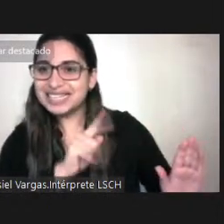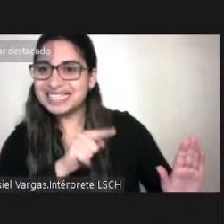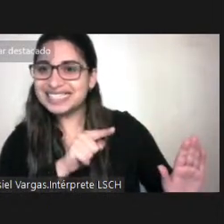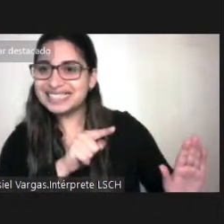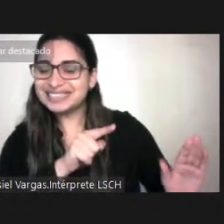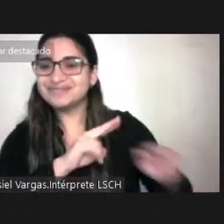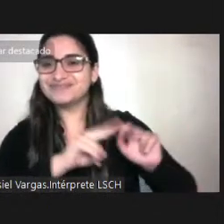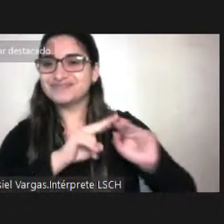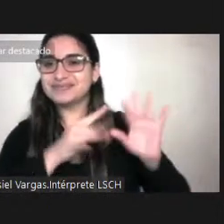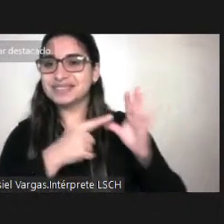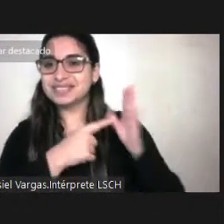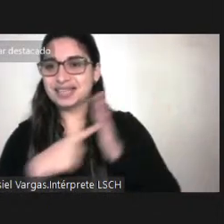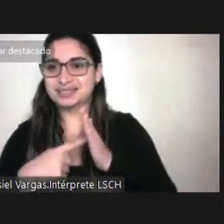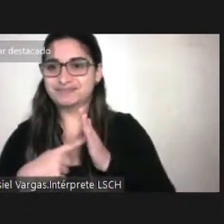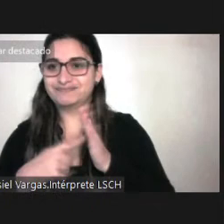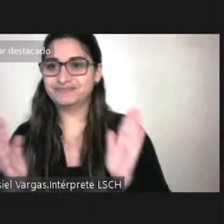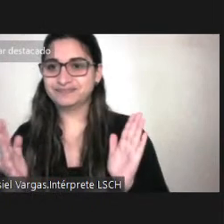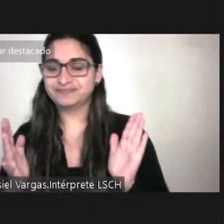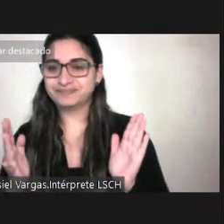por eso.